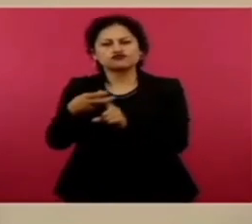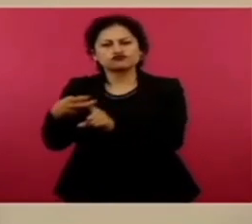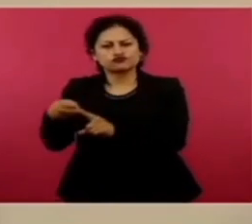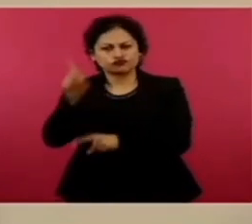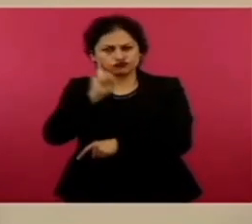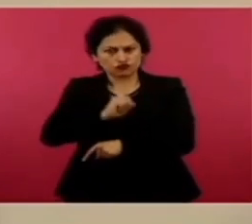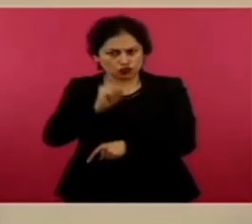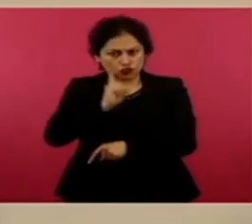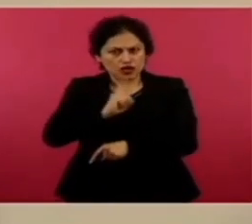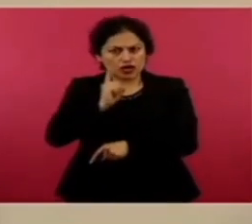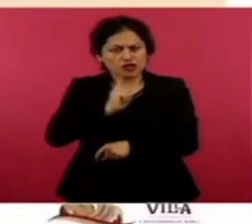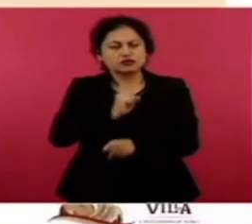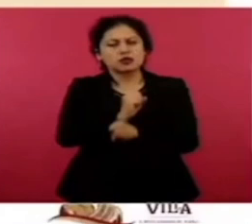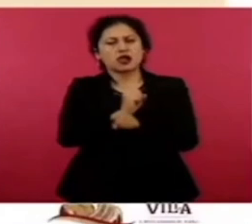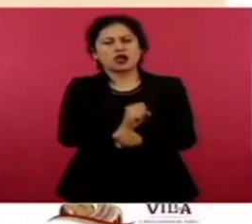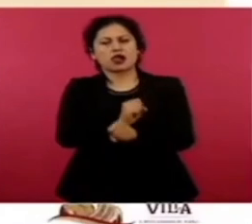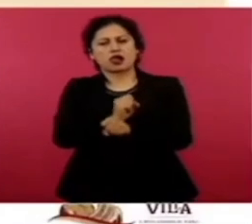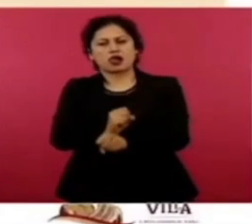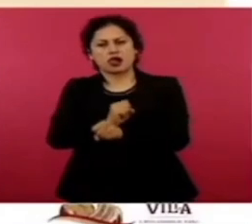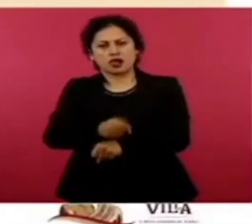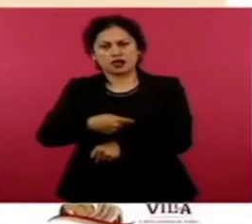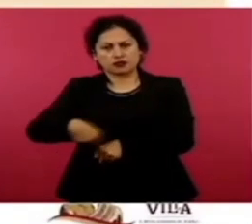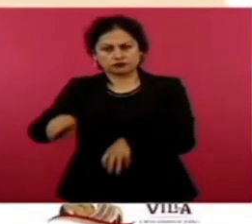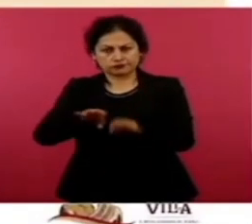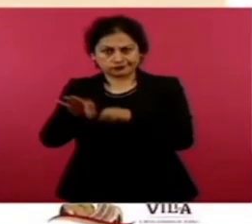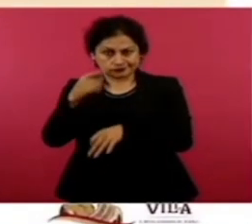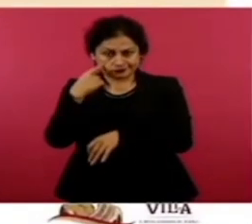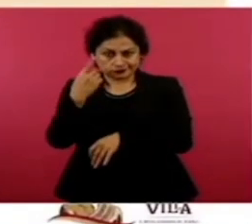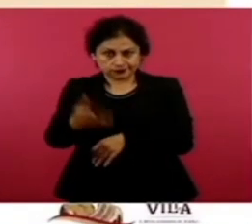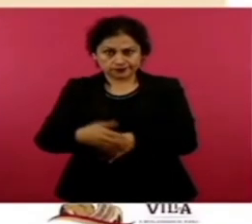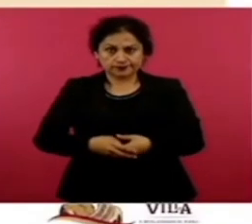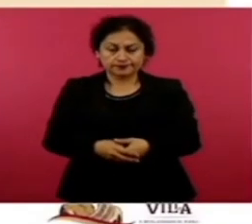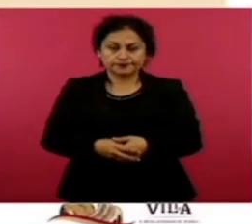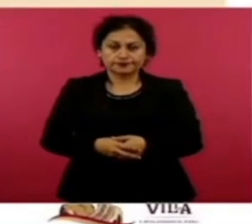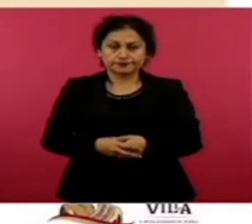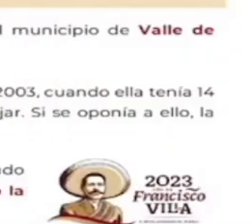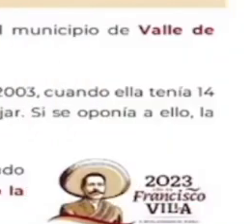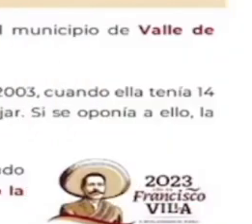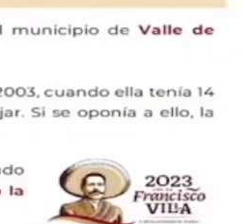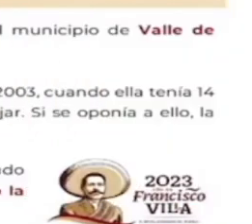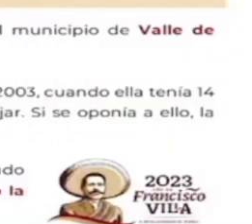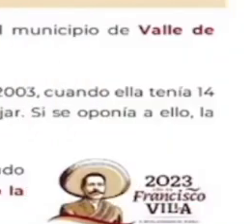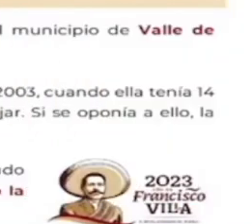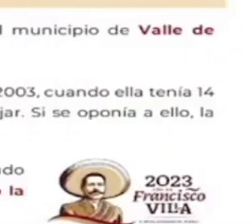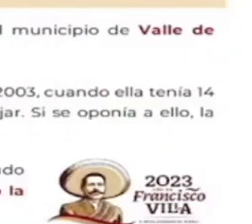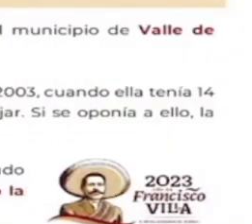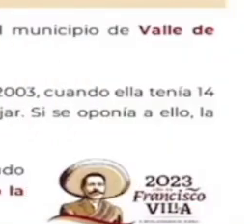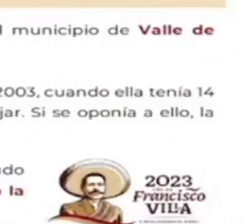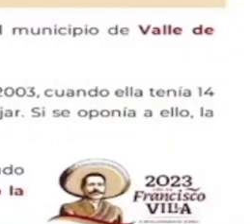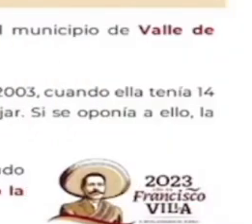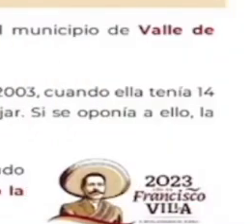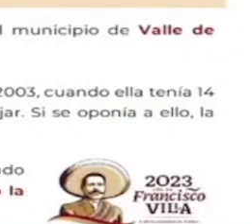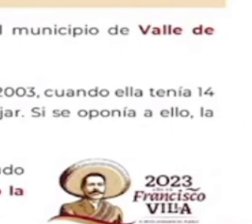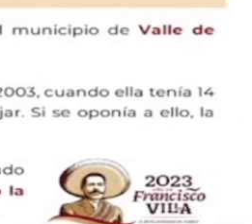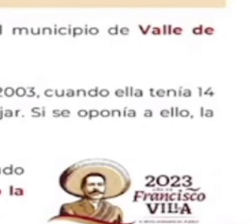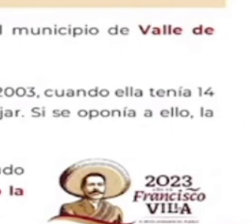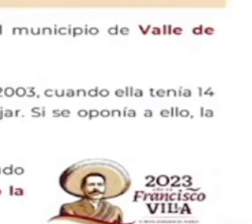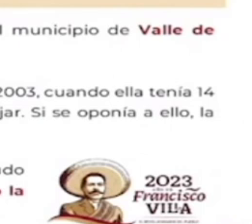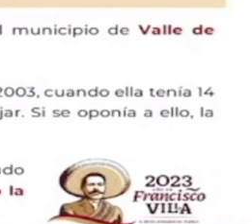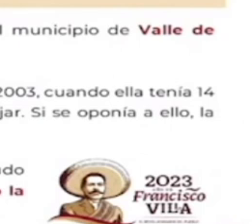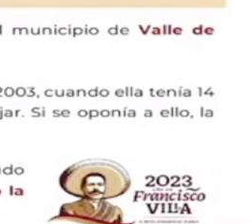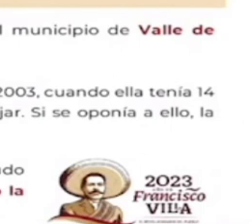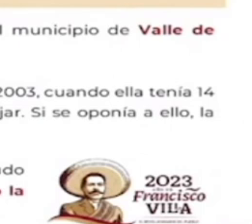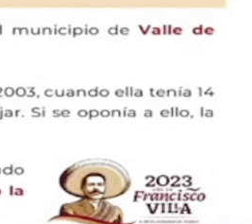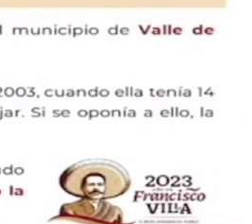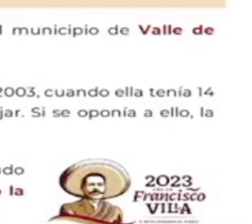una sesión privada celebrada el 20 de febrero de 2023, la segunda sala de la Suprema Corte